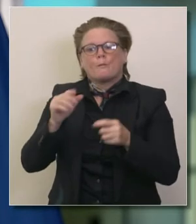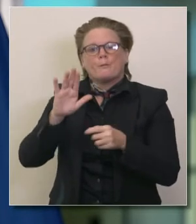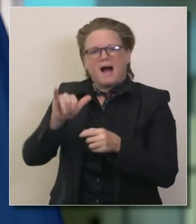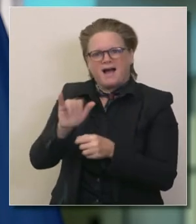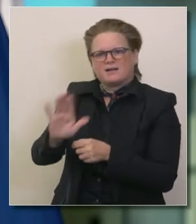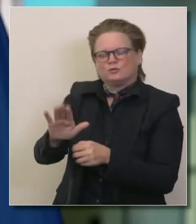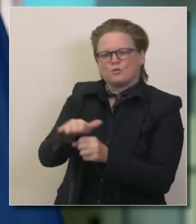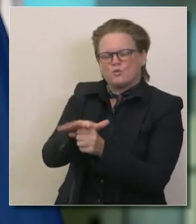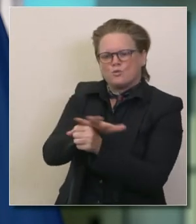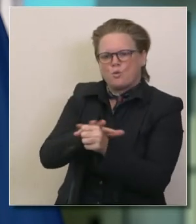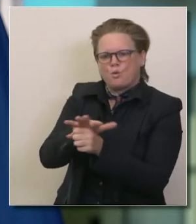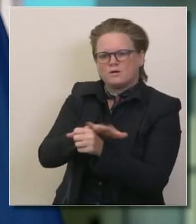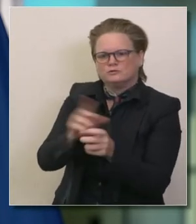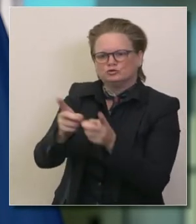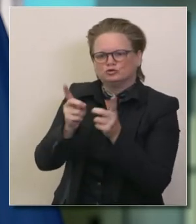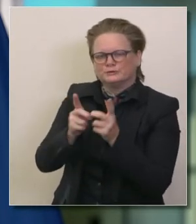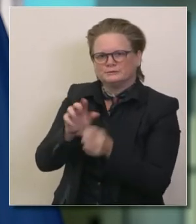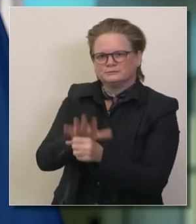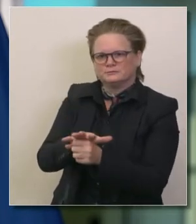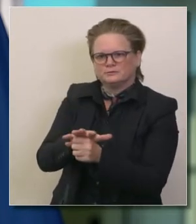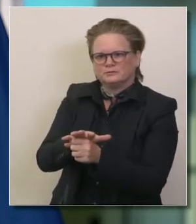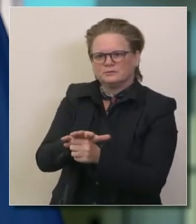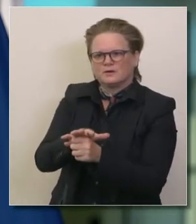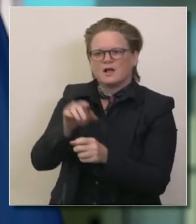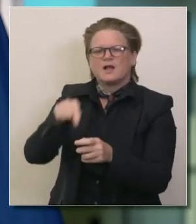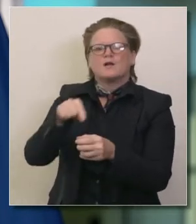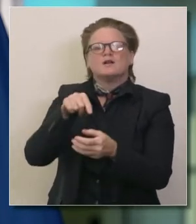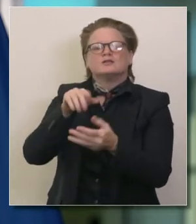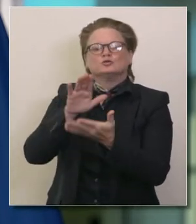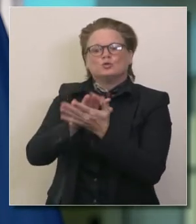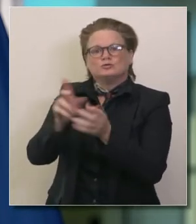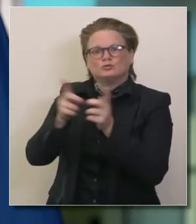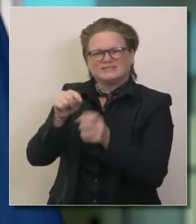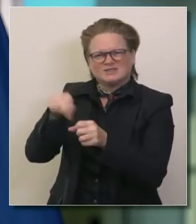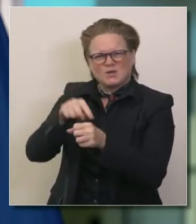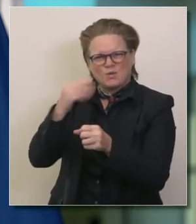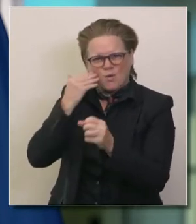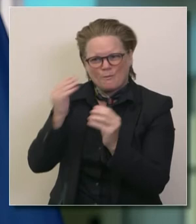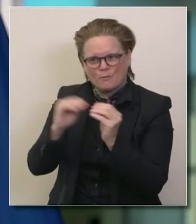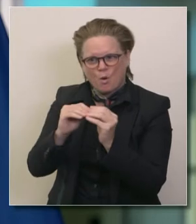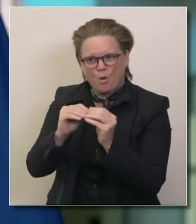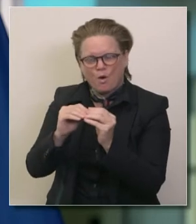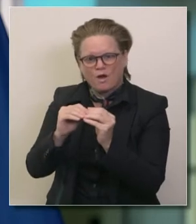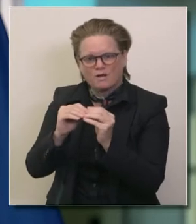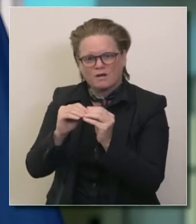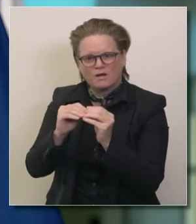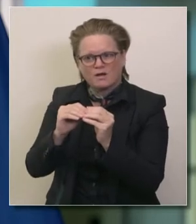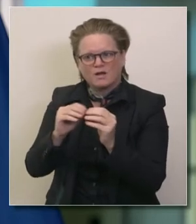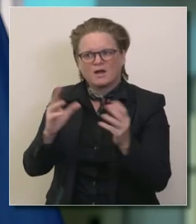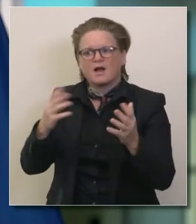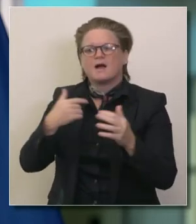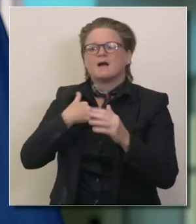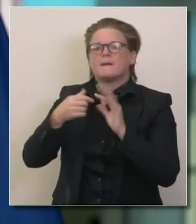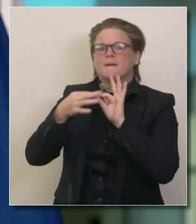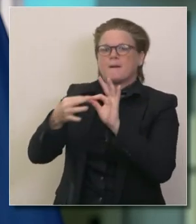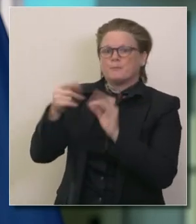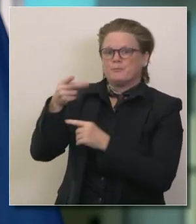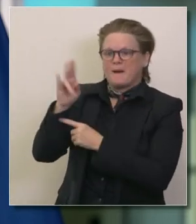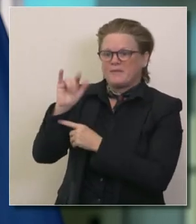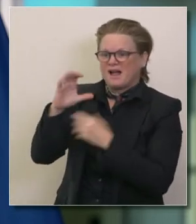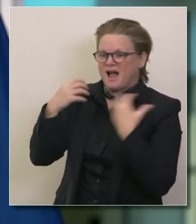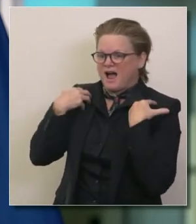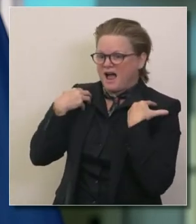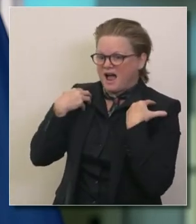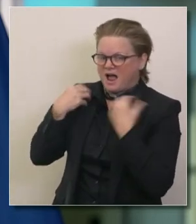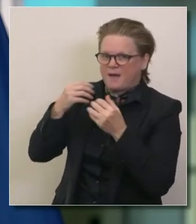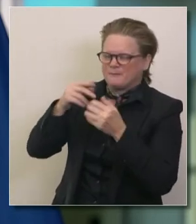hacia abajo con alternativas donde en el estado de California no hay nada más importante que la educación